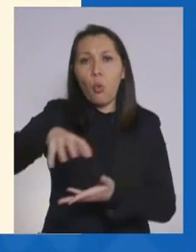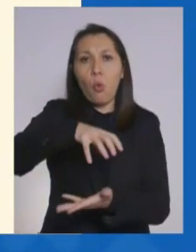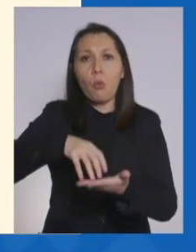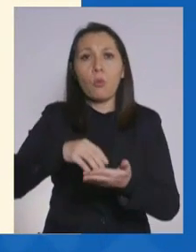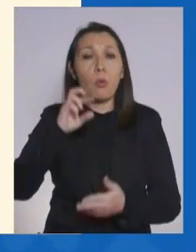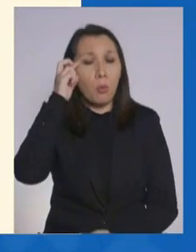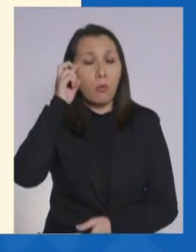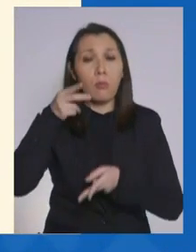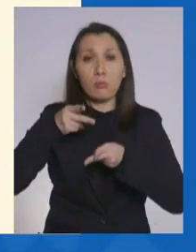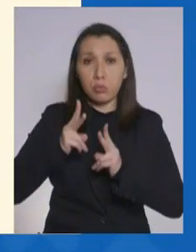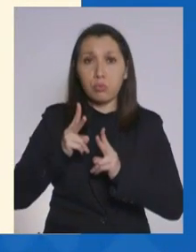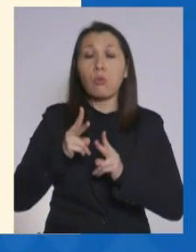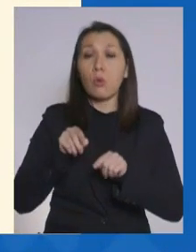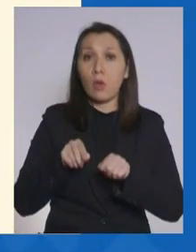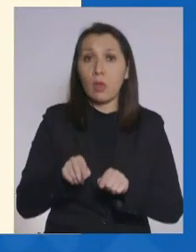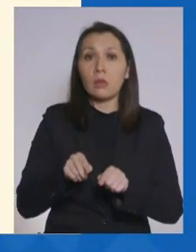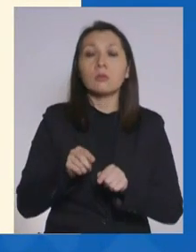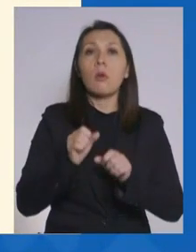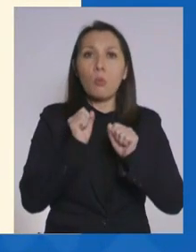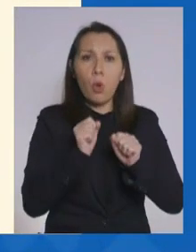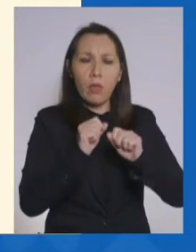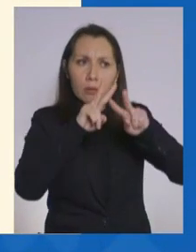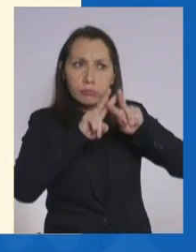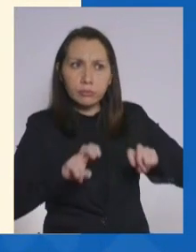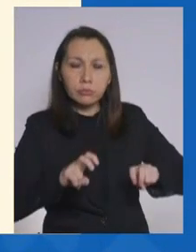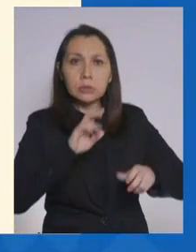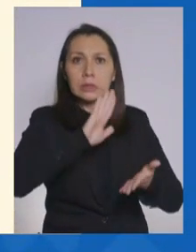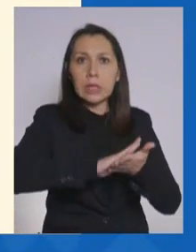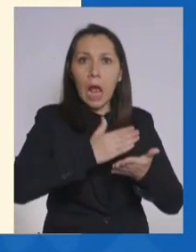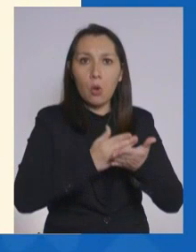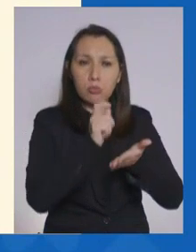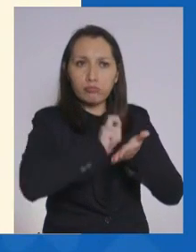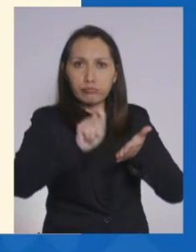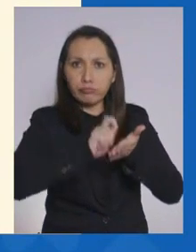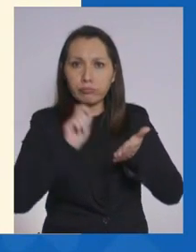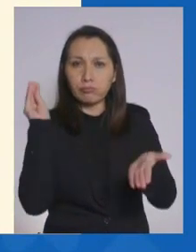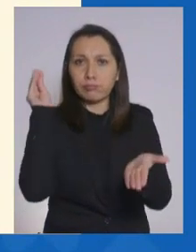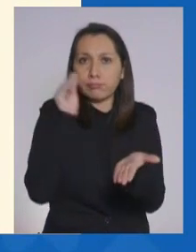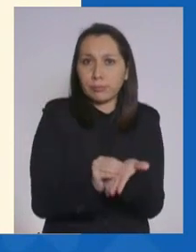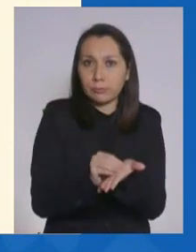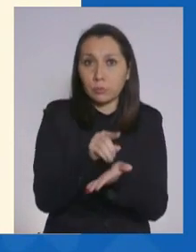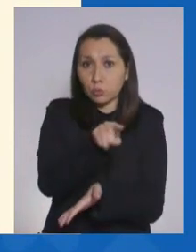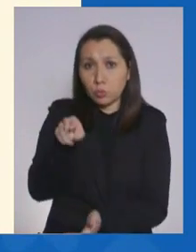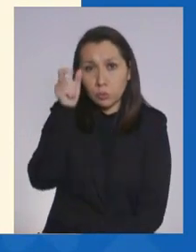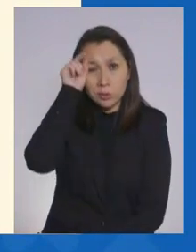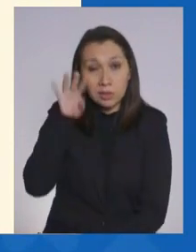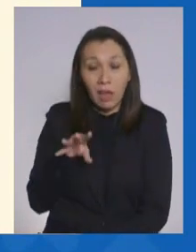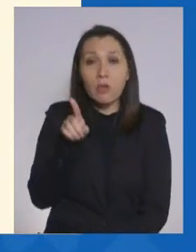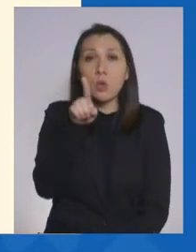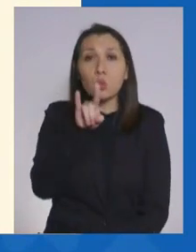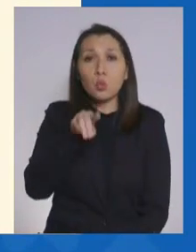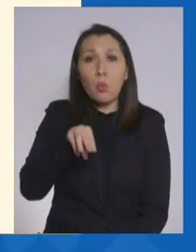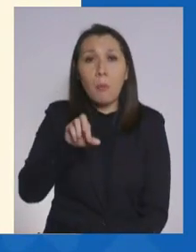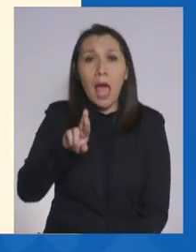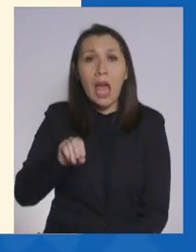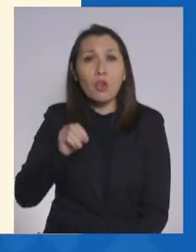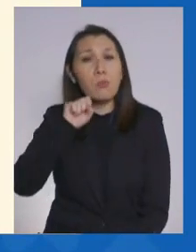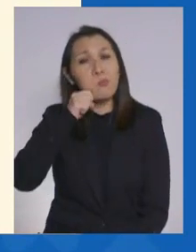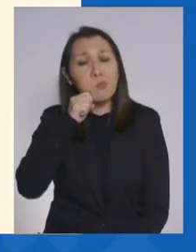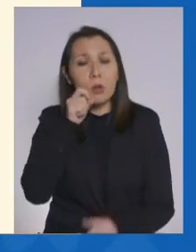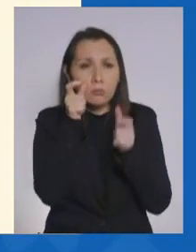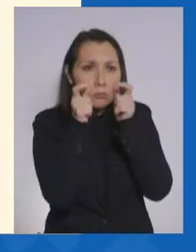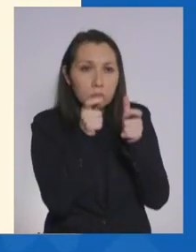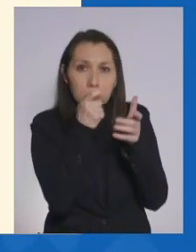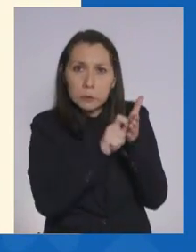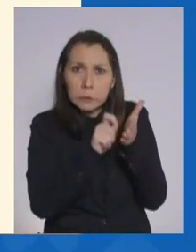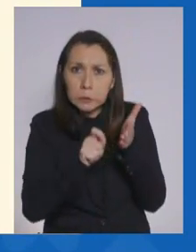tienen facultades para iniciar sumarios sanitarios. Y como ustedes bien saben, un sumario sanitario puede costarle a